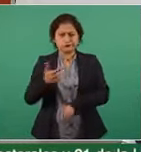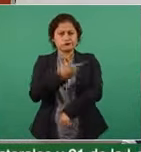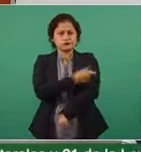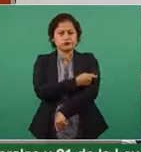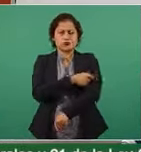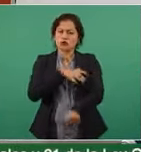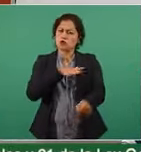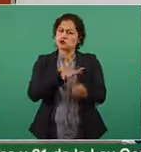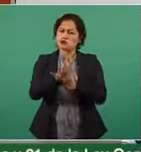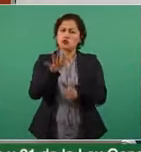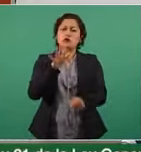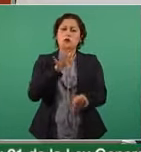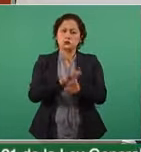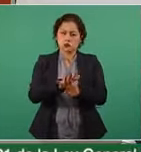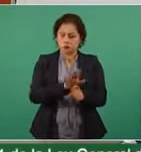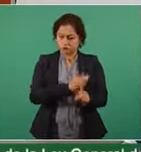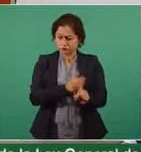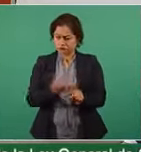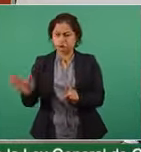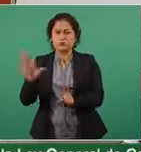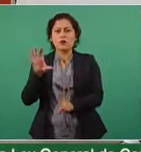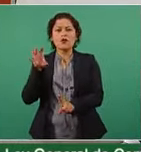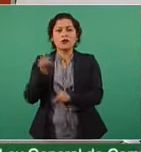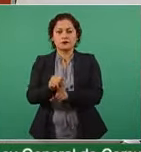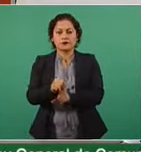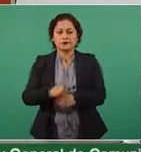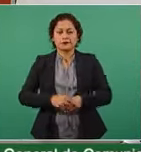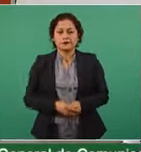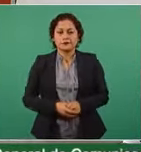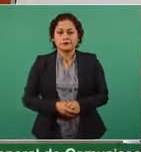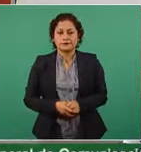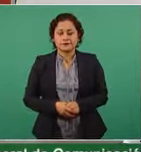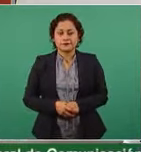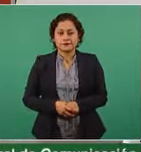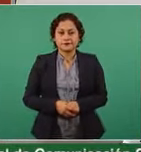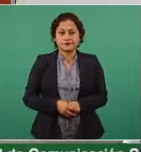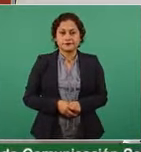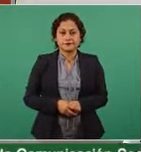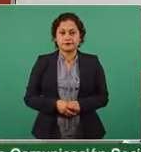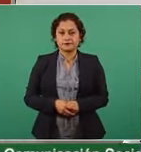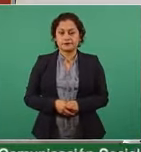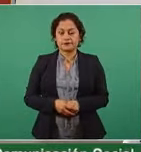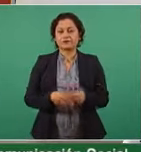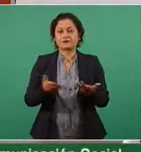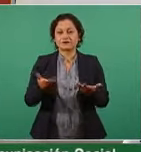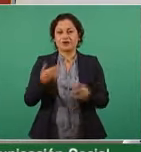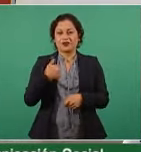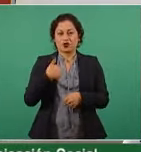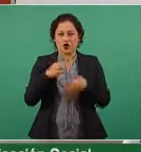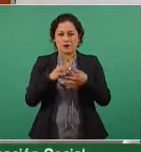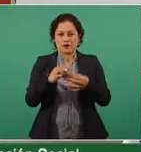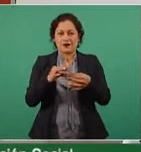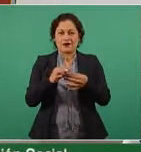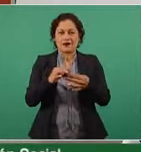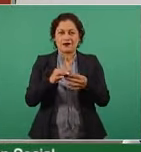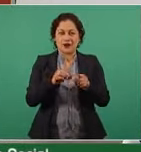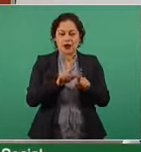a finales de semana terminamos